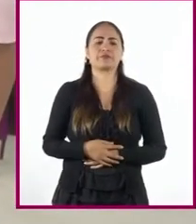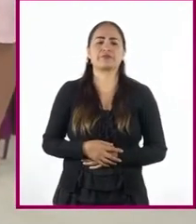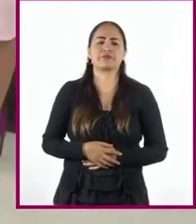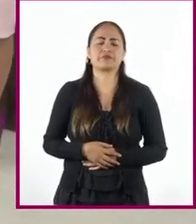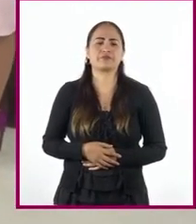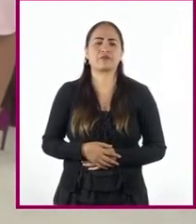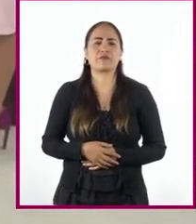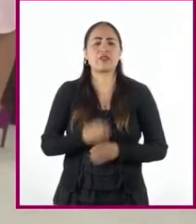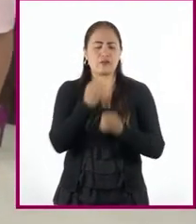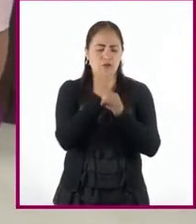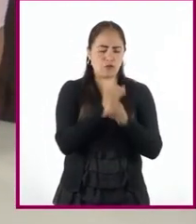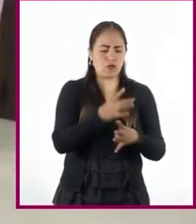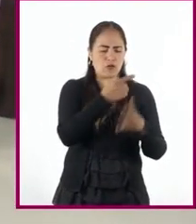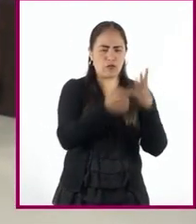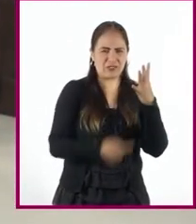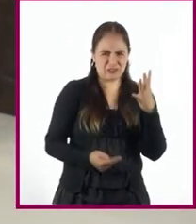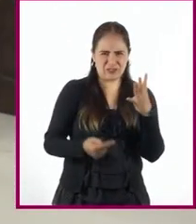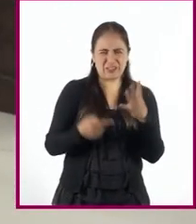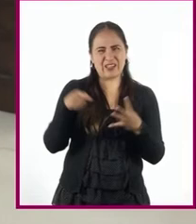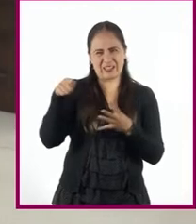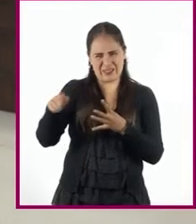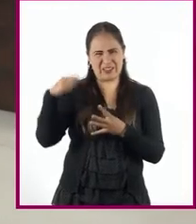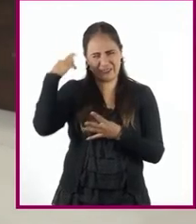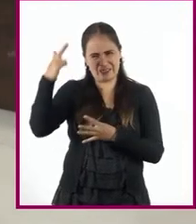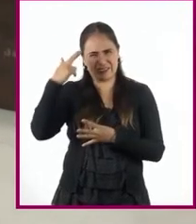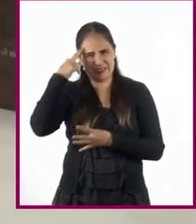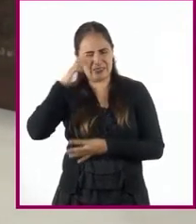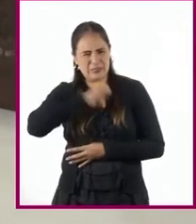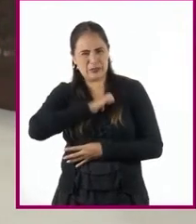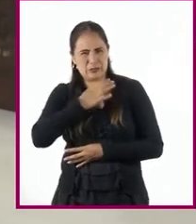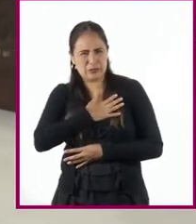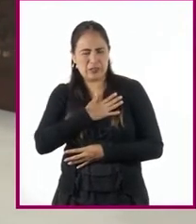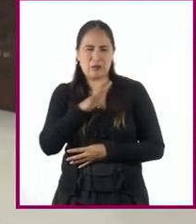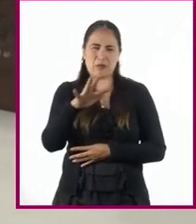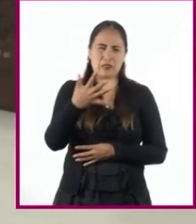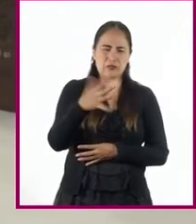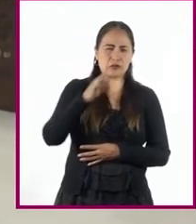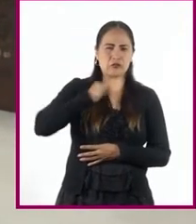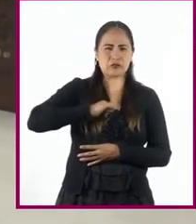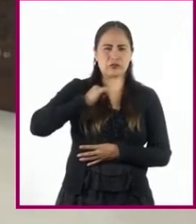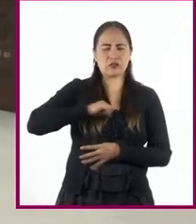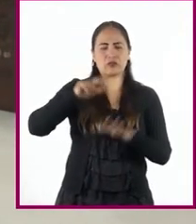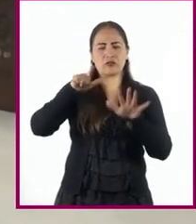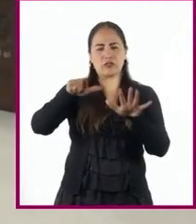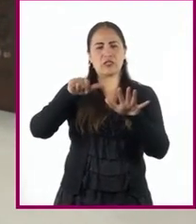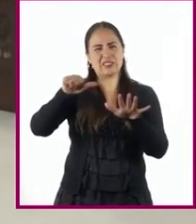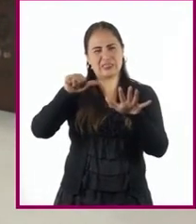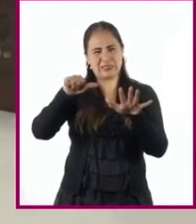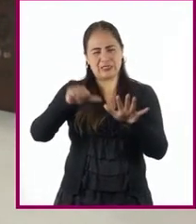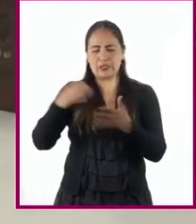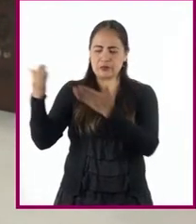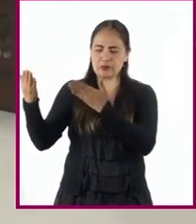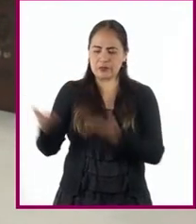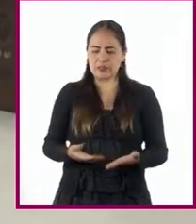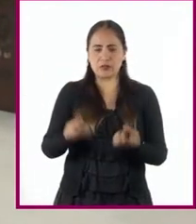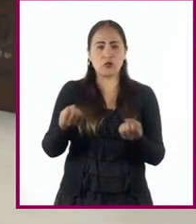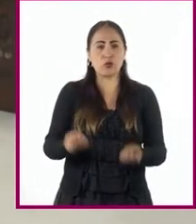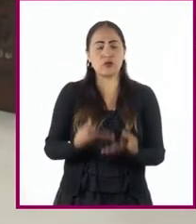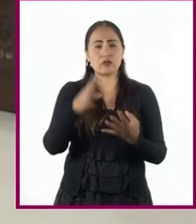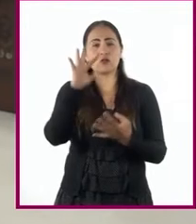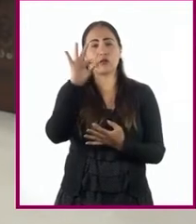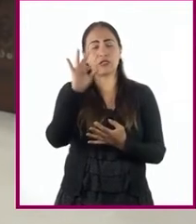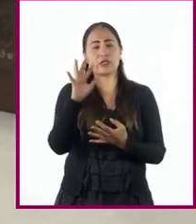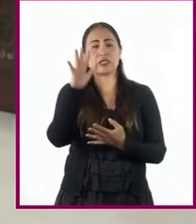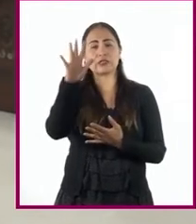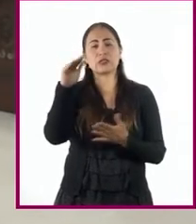diversas fuentes de la corona española, se calcula que en el siglo 16 llegaron a América alrededor de 45 mil